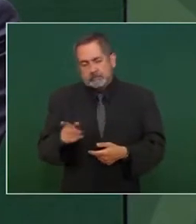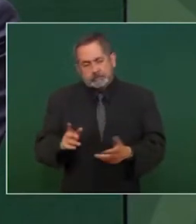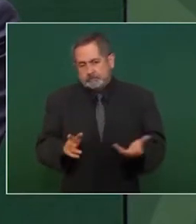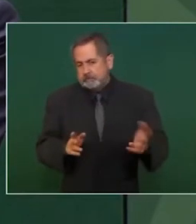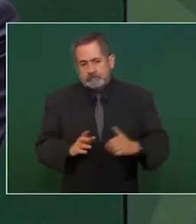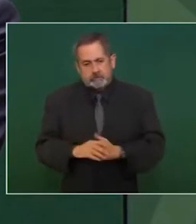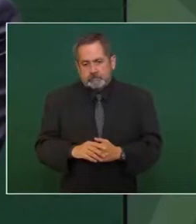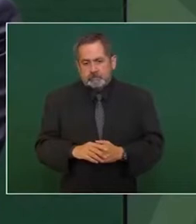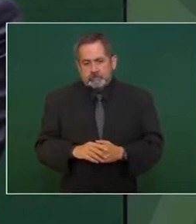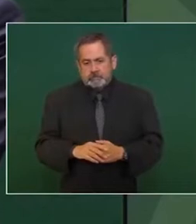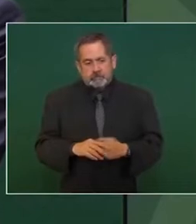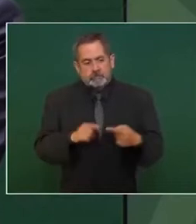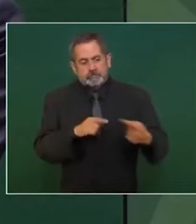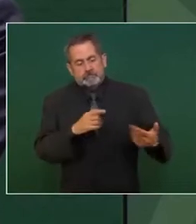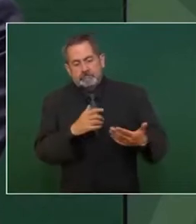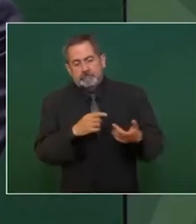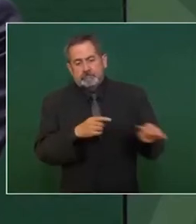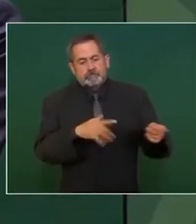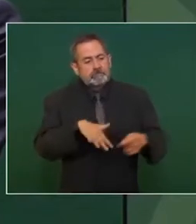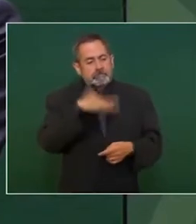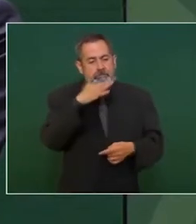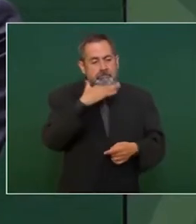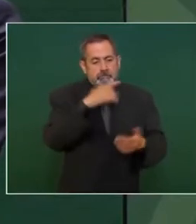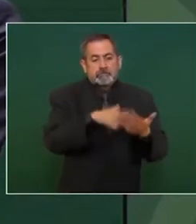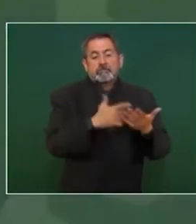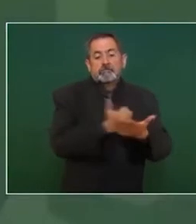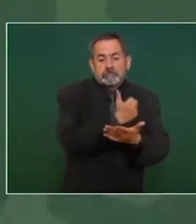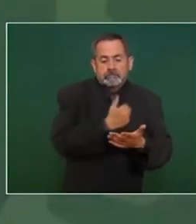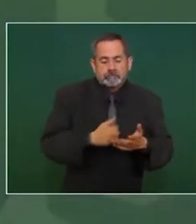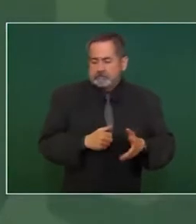los corruptos